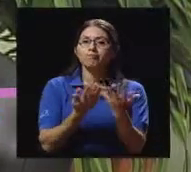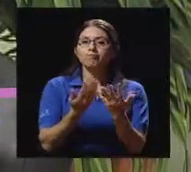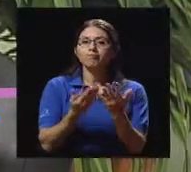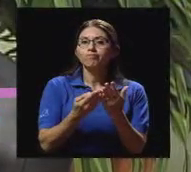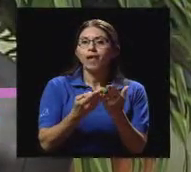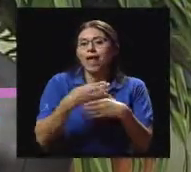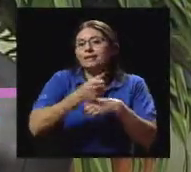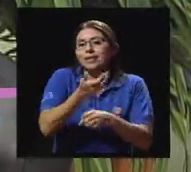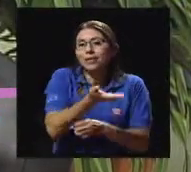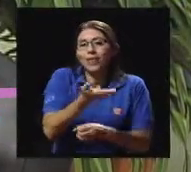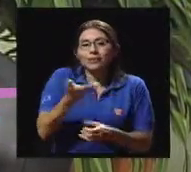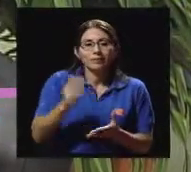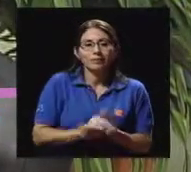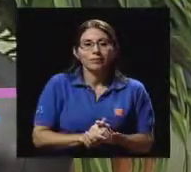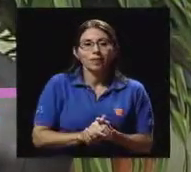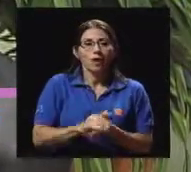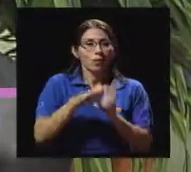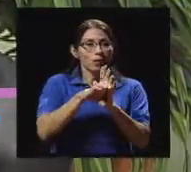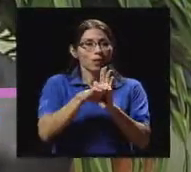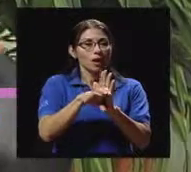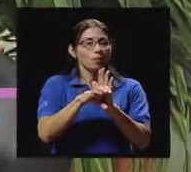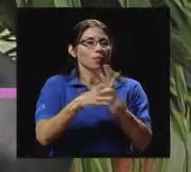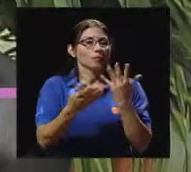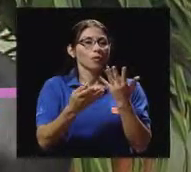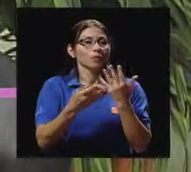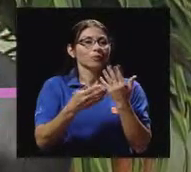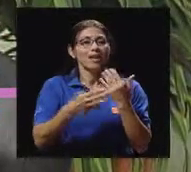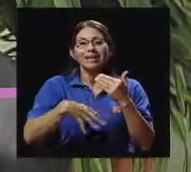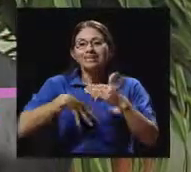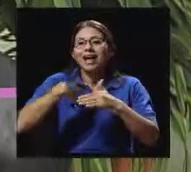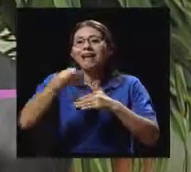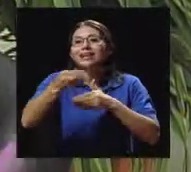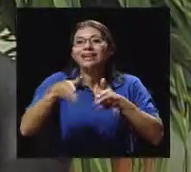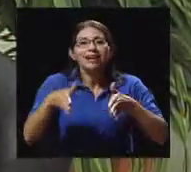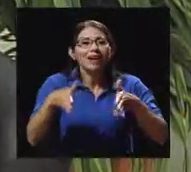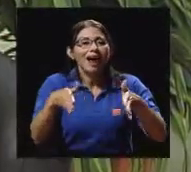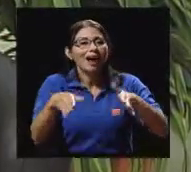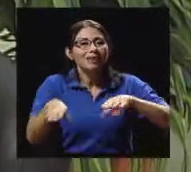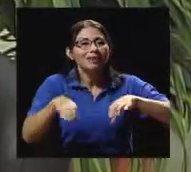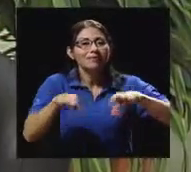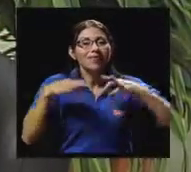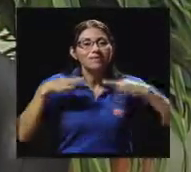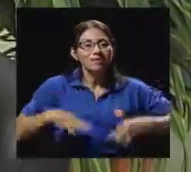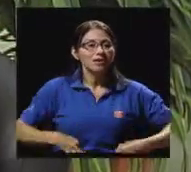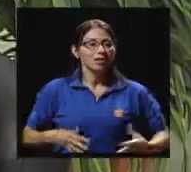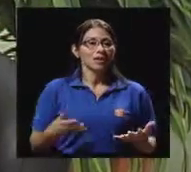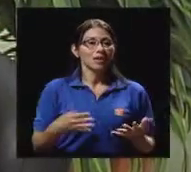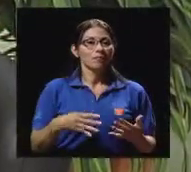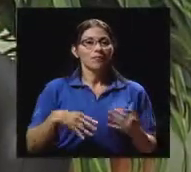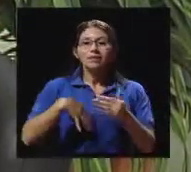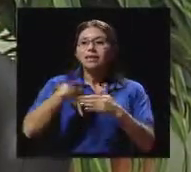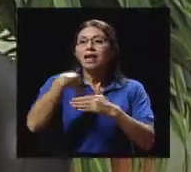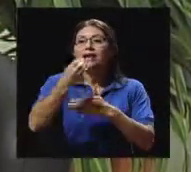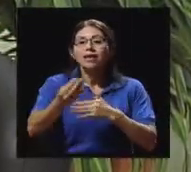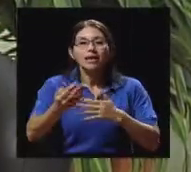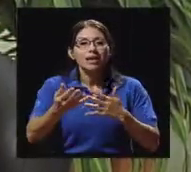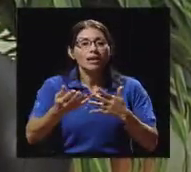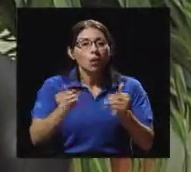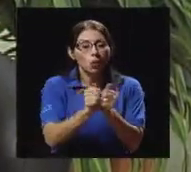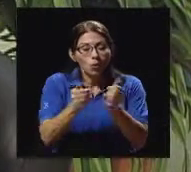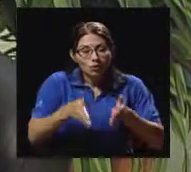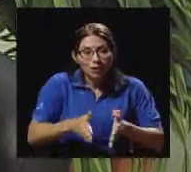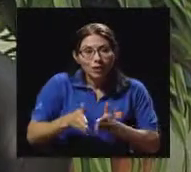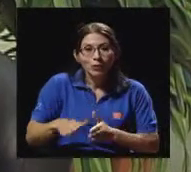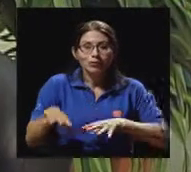caminar con nuestros hijos, salir a hacer actividades al aire libre. Leía ahí un documental que